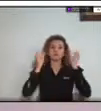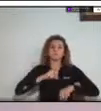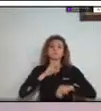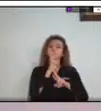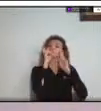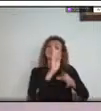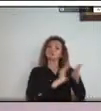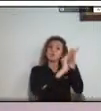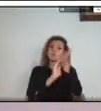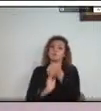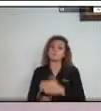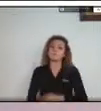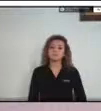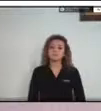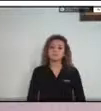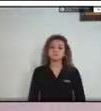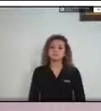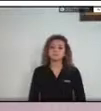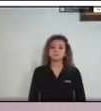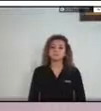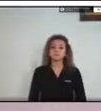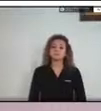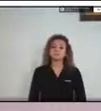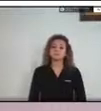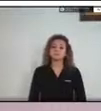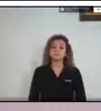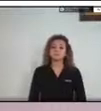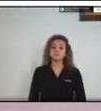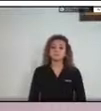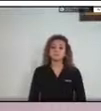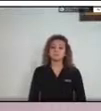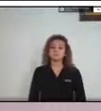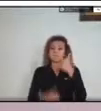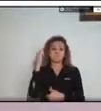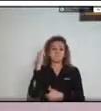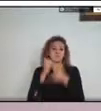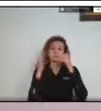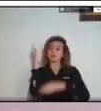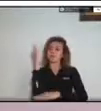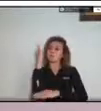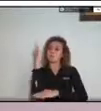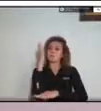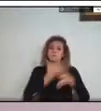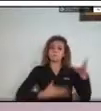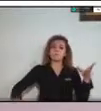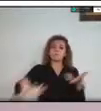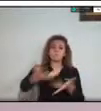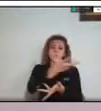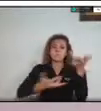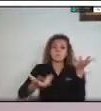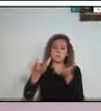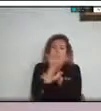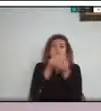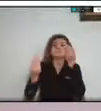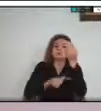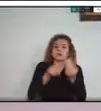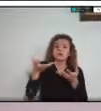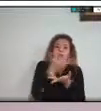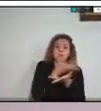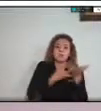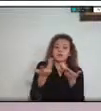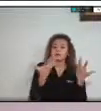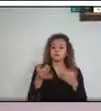de las conferencias realizaremos un conversatorio con coordinadores de ciudades capitales, Yopal y